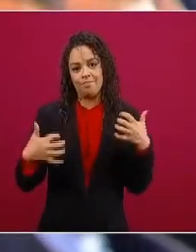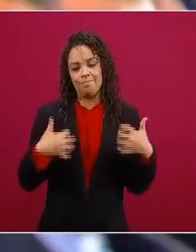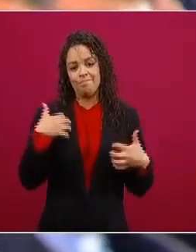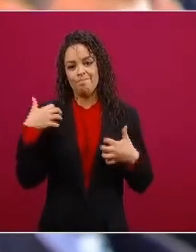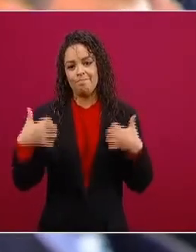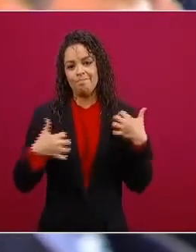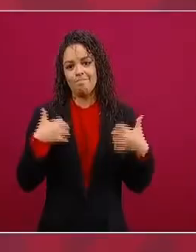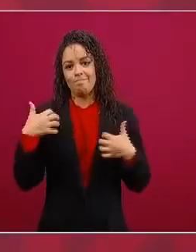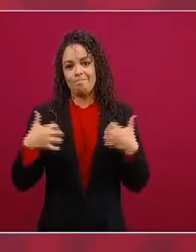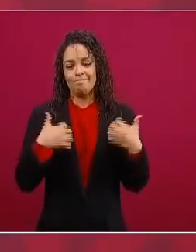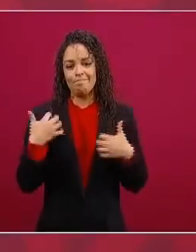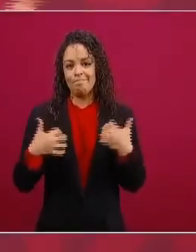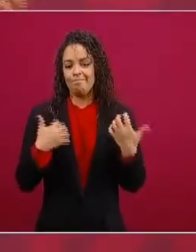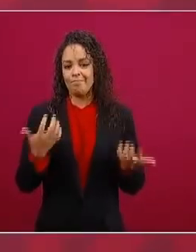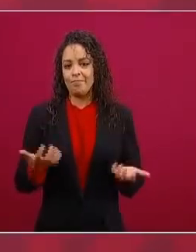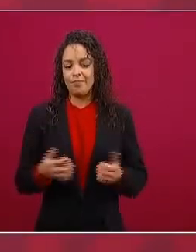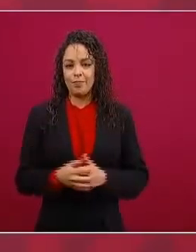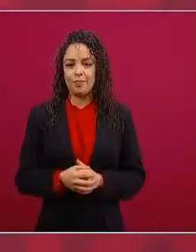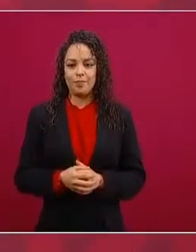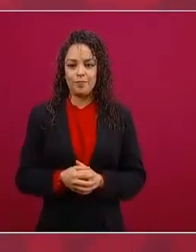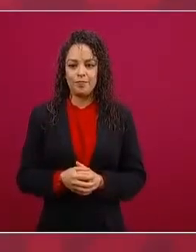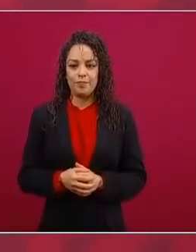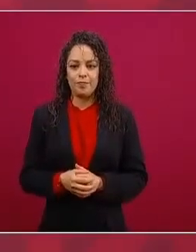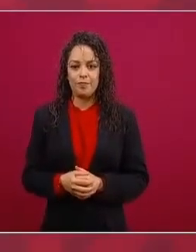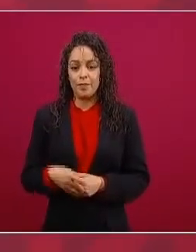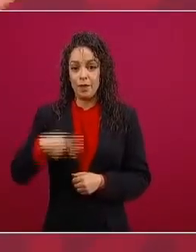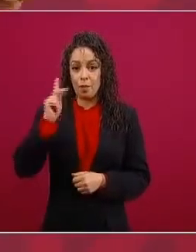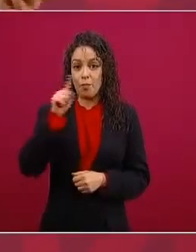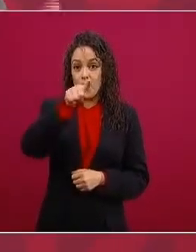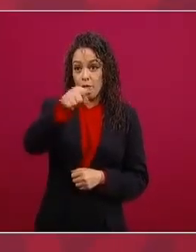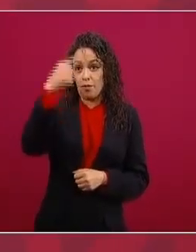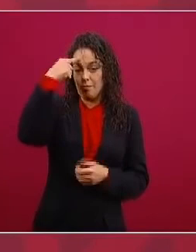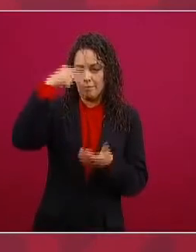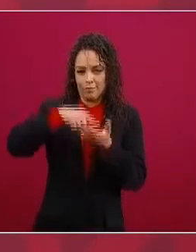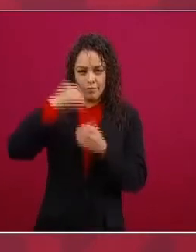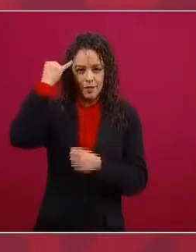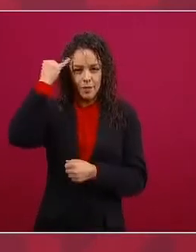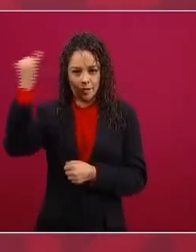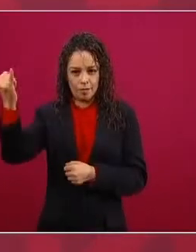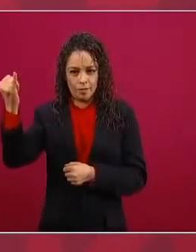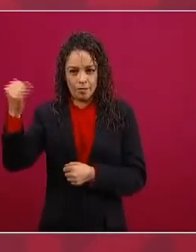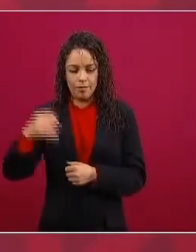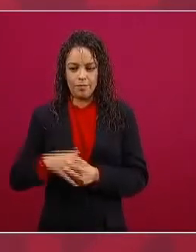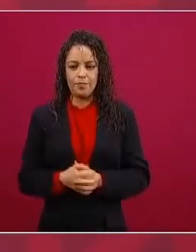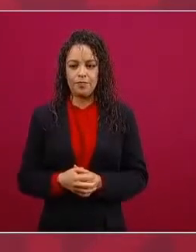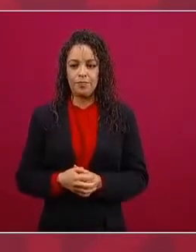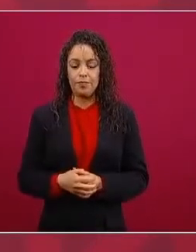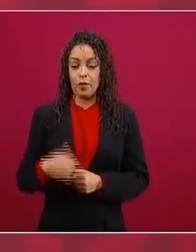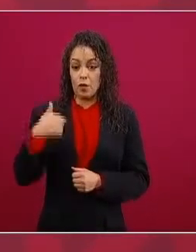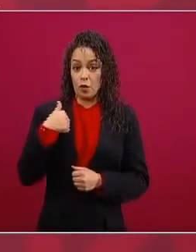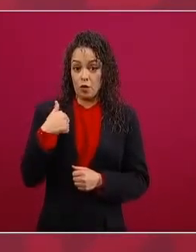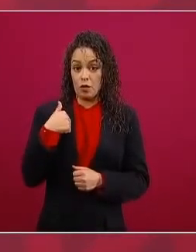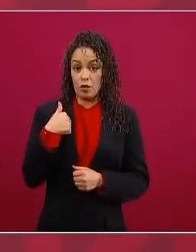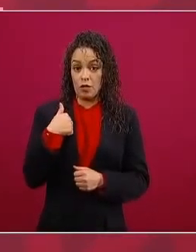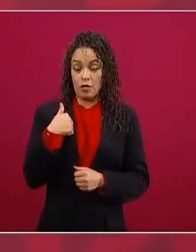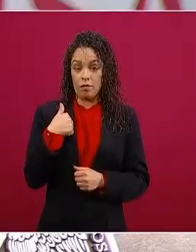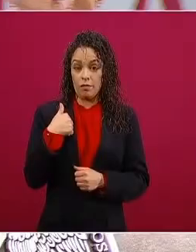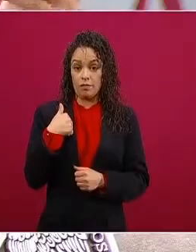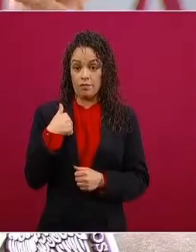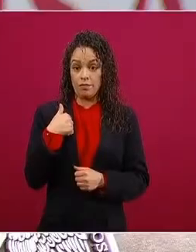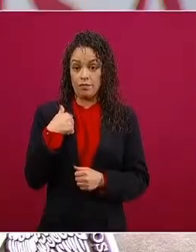pero imagínense cómo voy a andar yo persiguiendo como lo hacemos